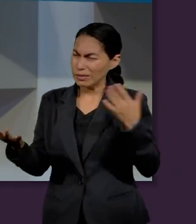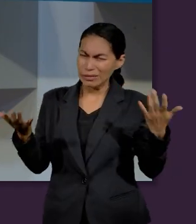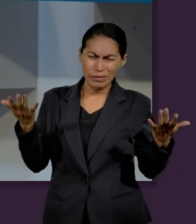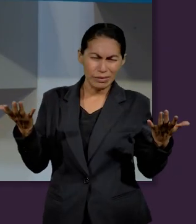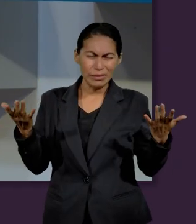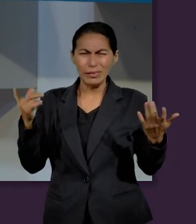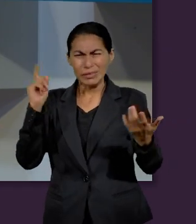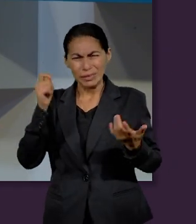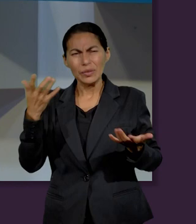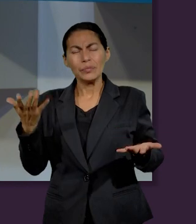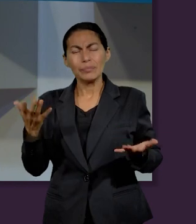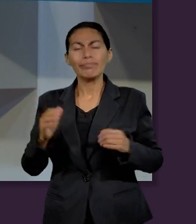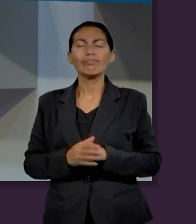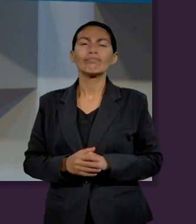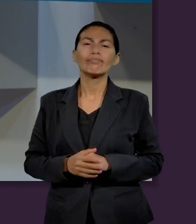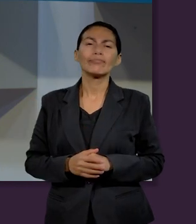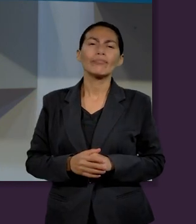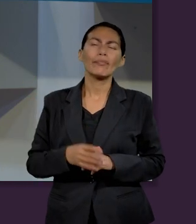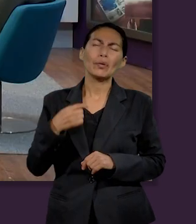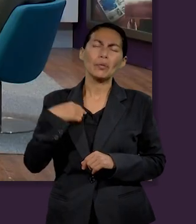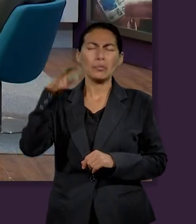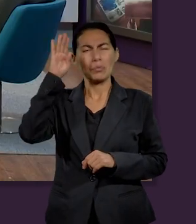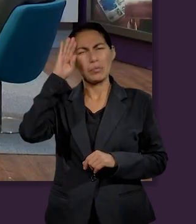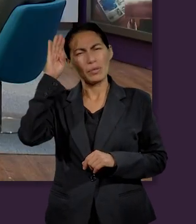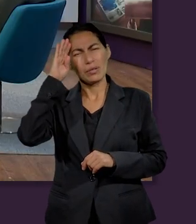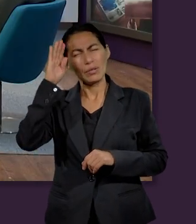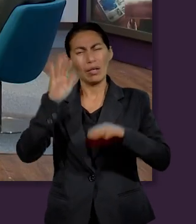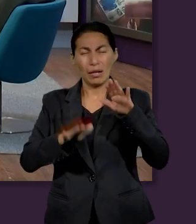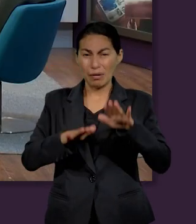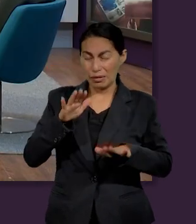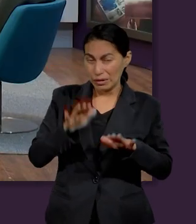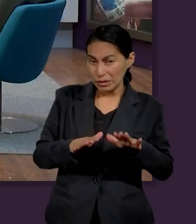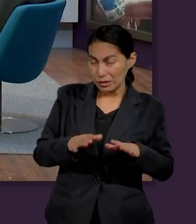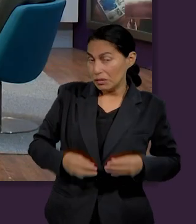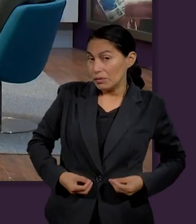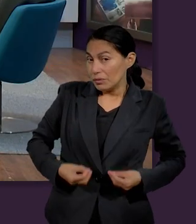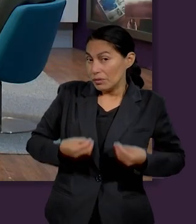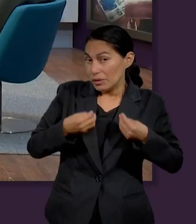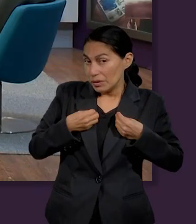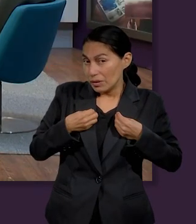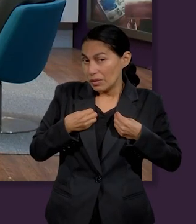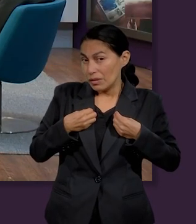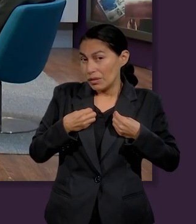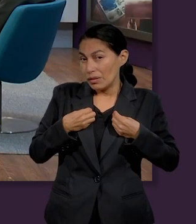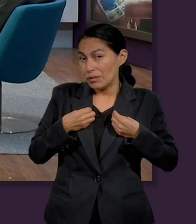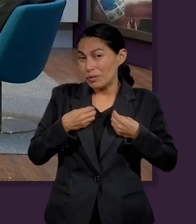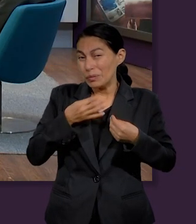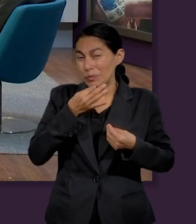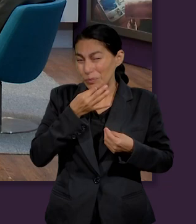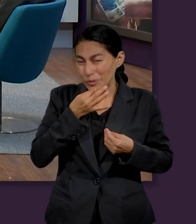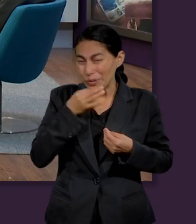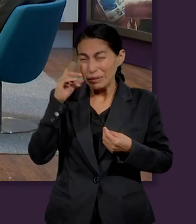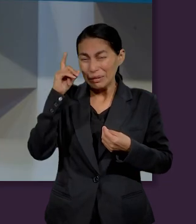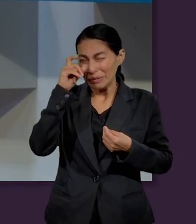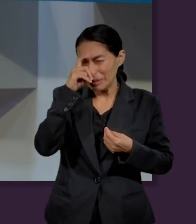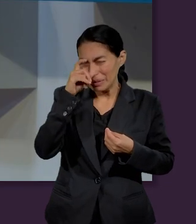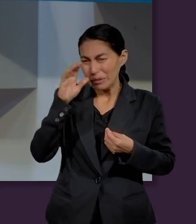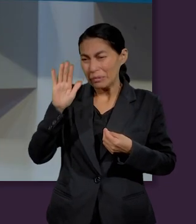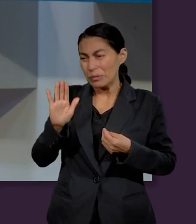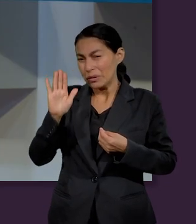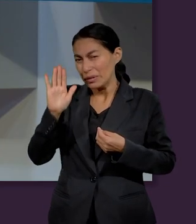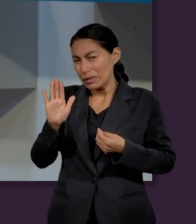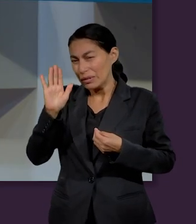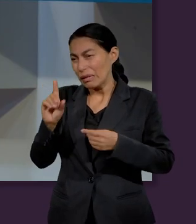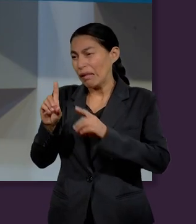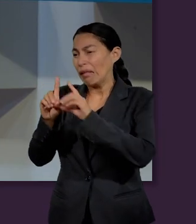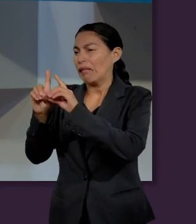saben que es muy interesante a mí me gusta pensar que a veces tenemos momentos en la vida que parecen los desiertos